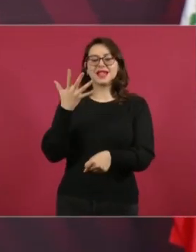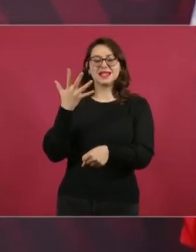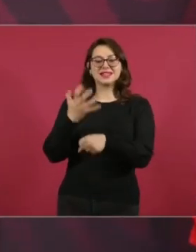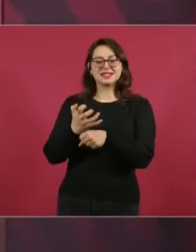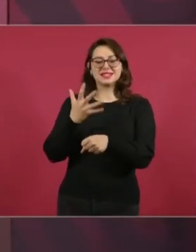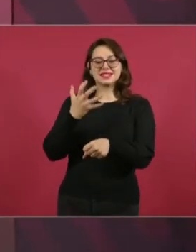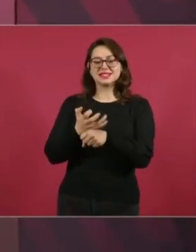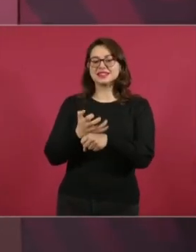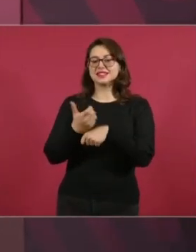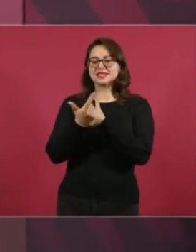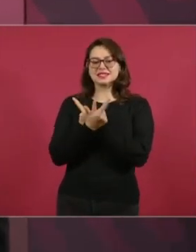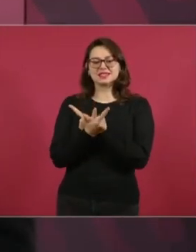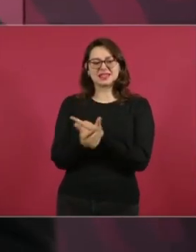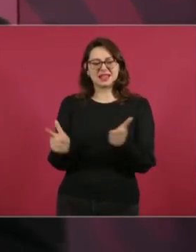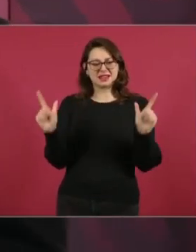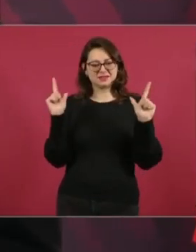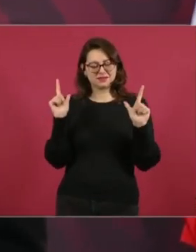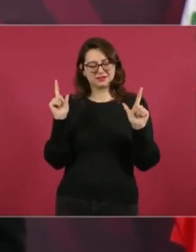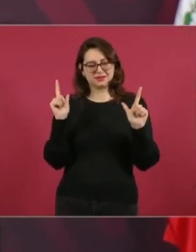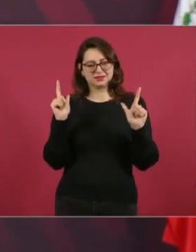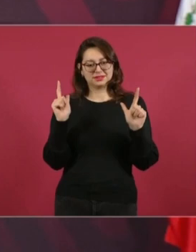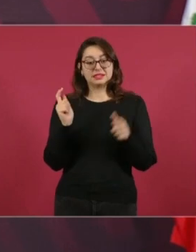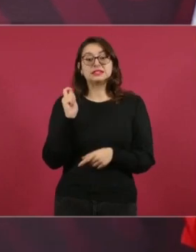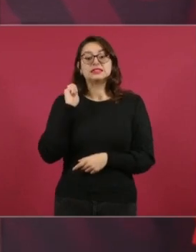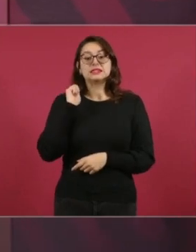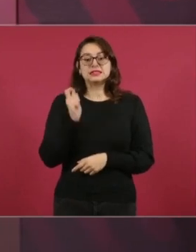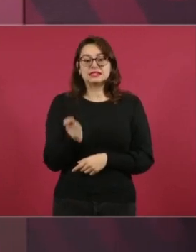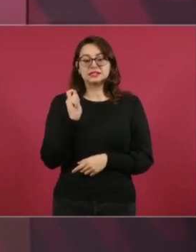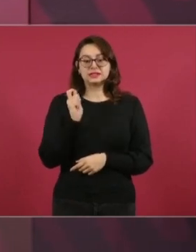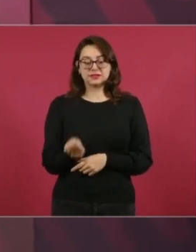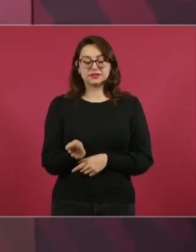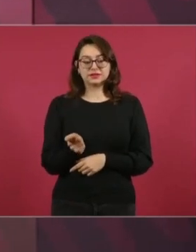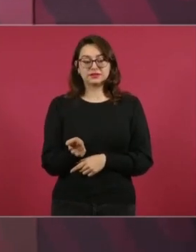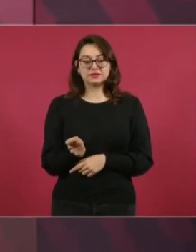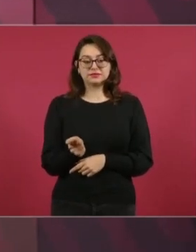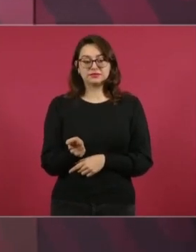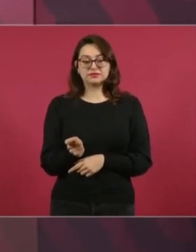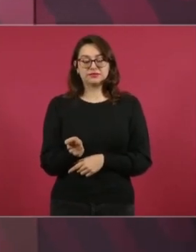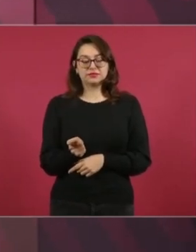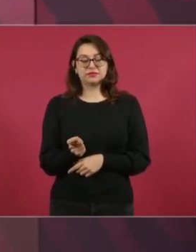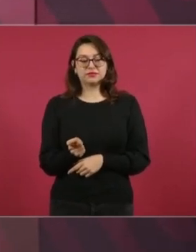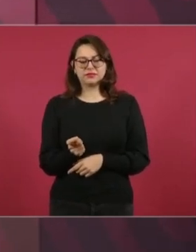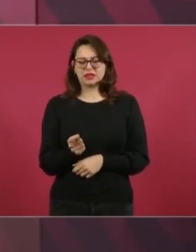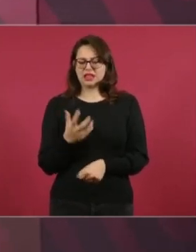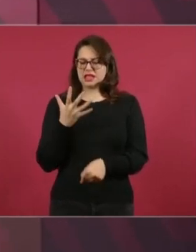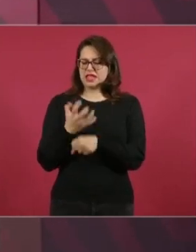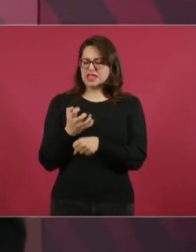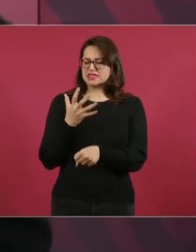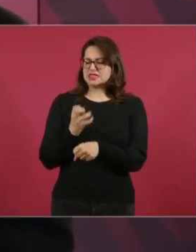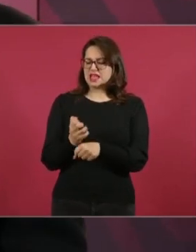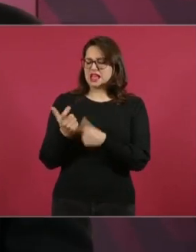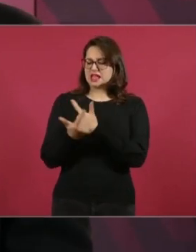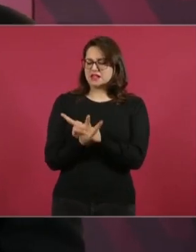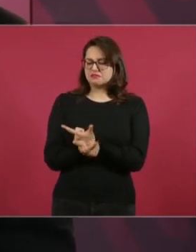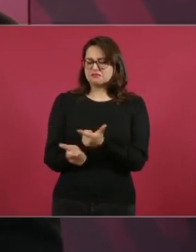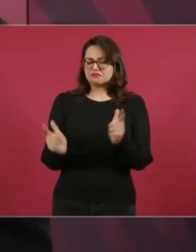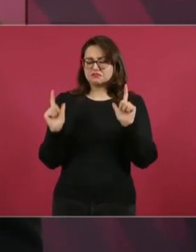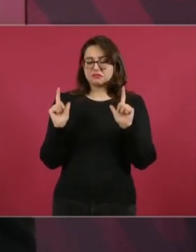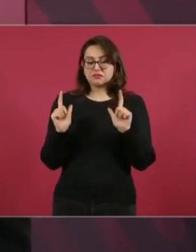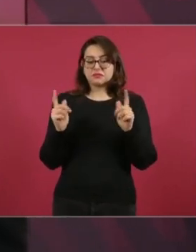que significa que puede venir una empresa de